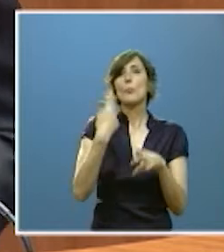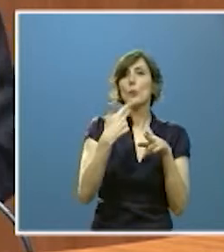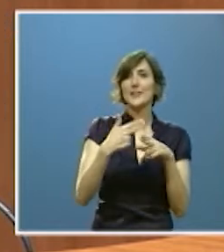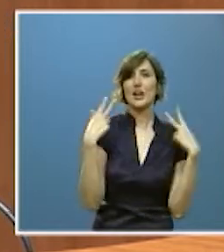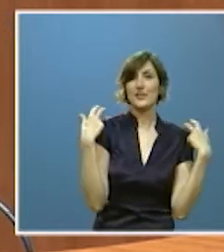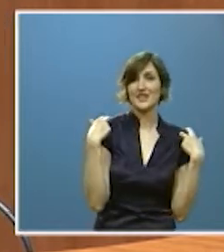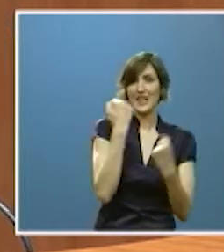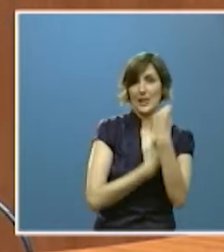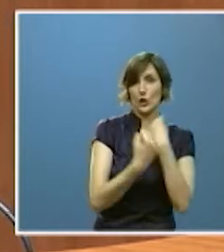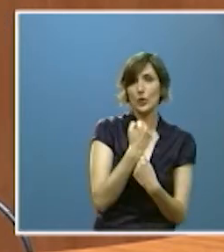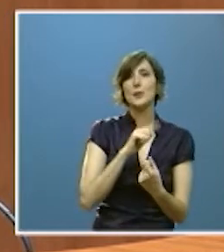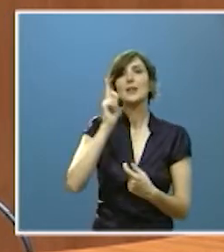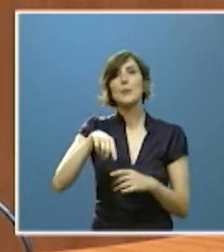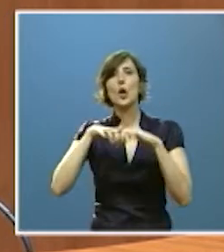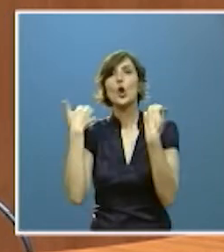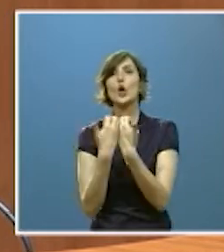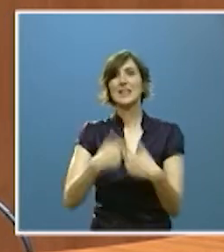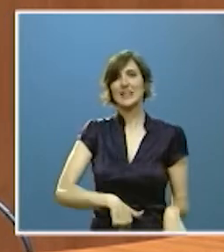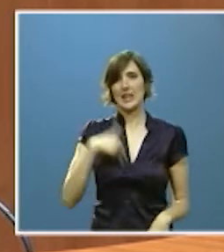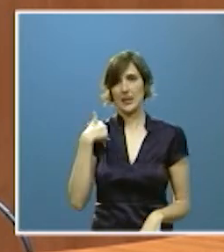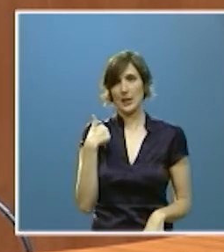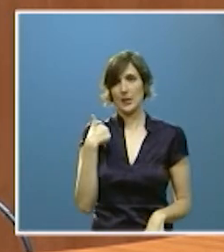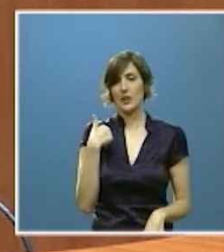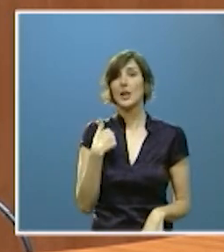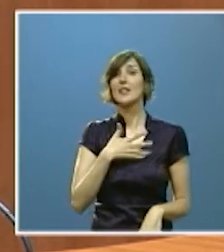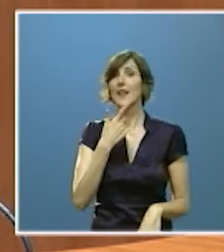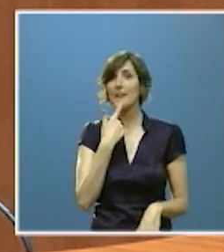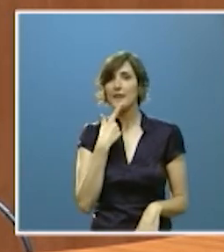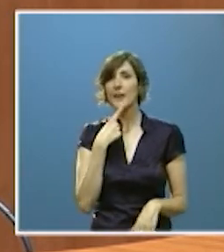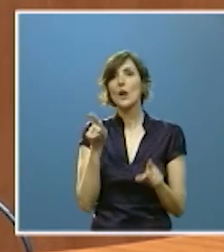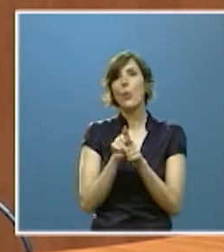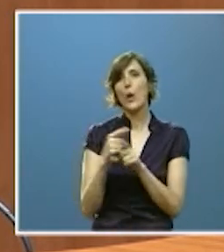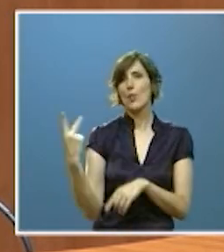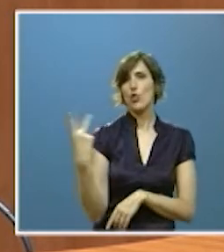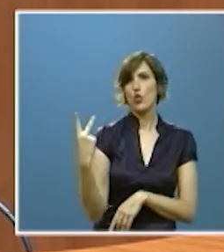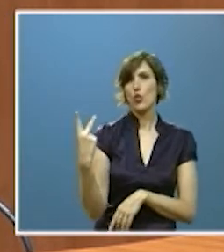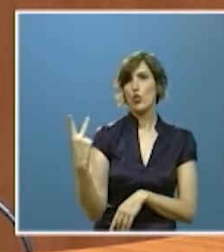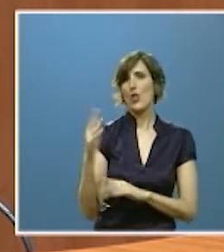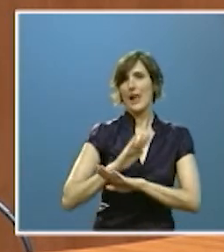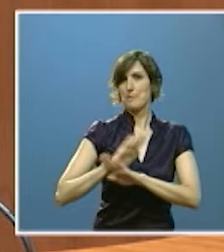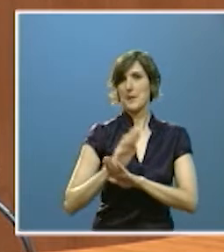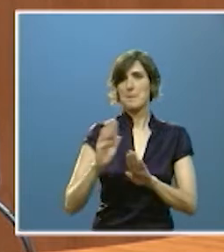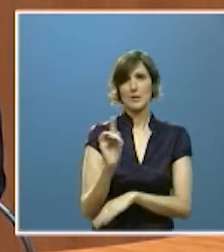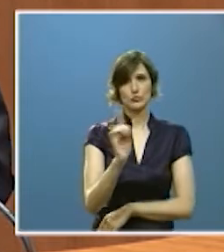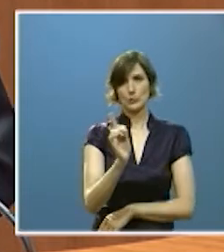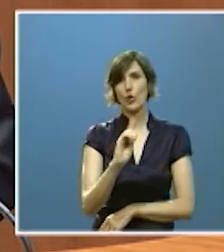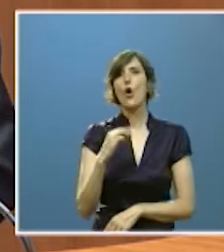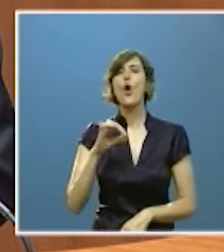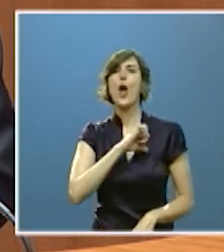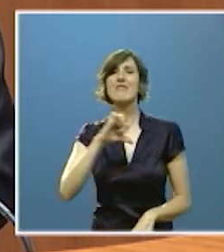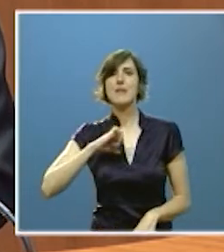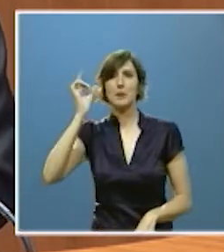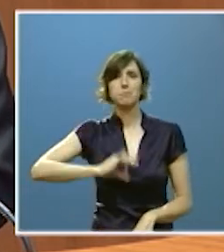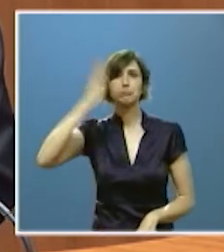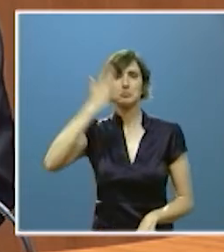y en las Cortes Generales después nunca por medio de negociaciones bilaterales o de meras soluciones individuales sin